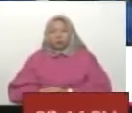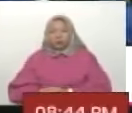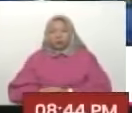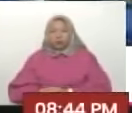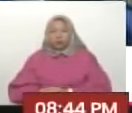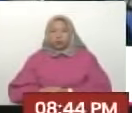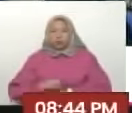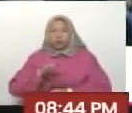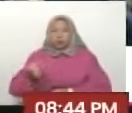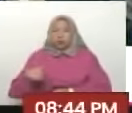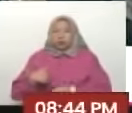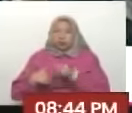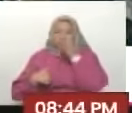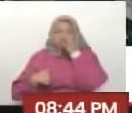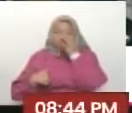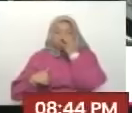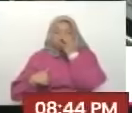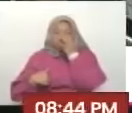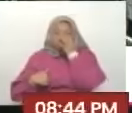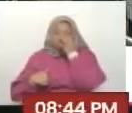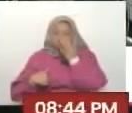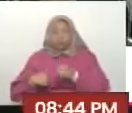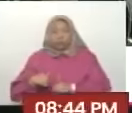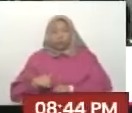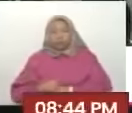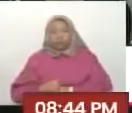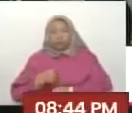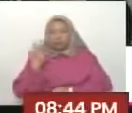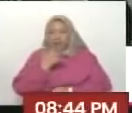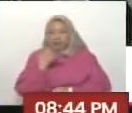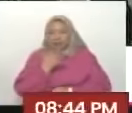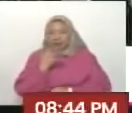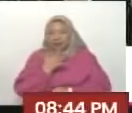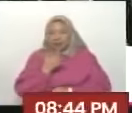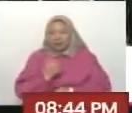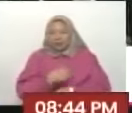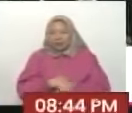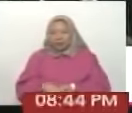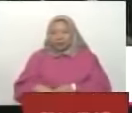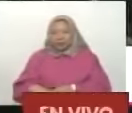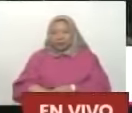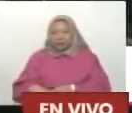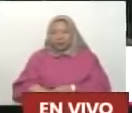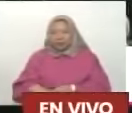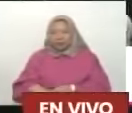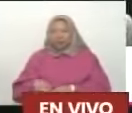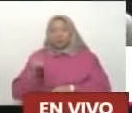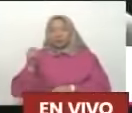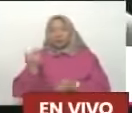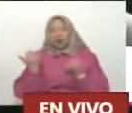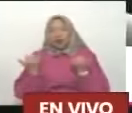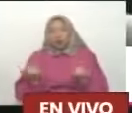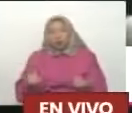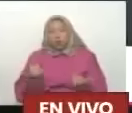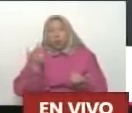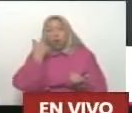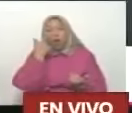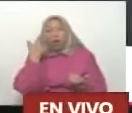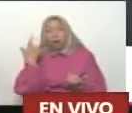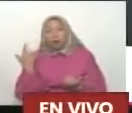No es OEA, Organización de Estados del ALBA. En este caso, bueno,